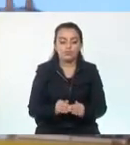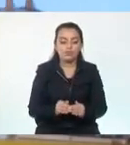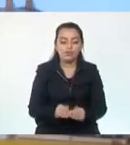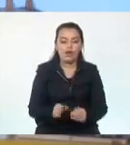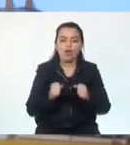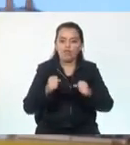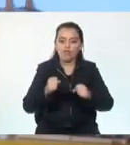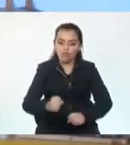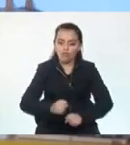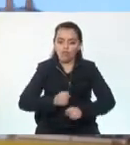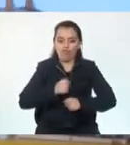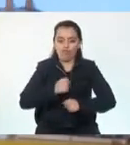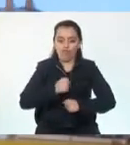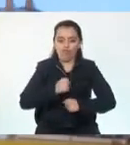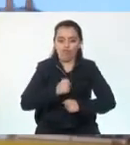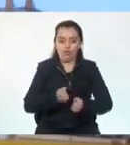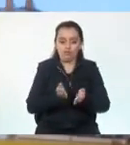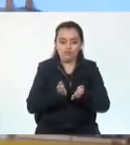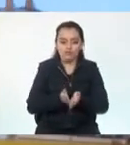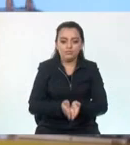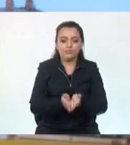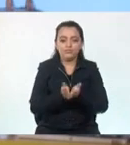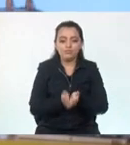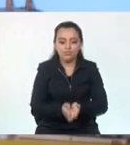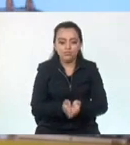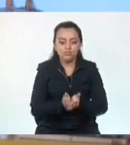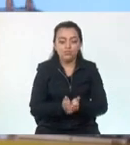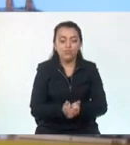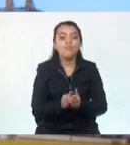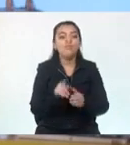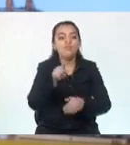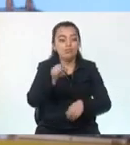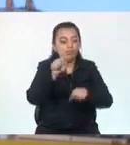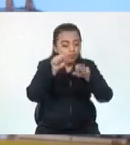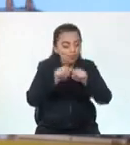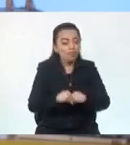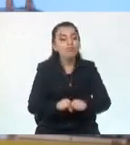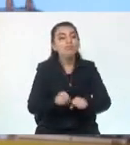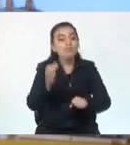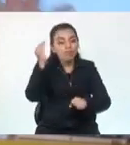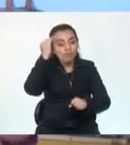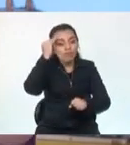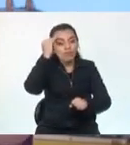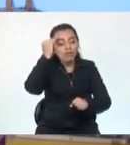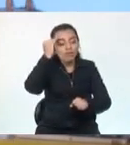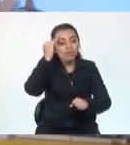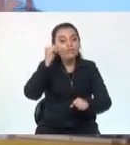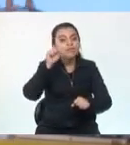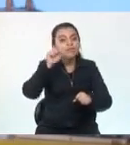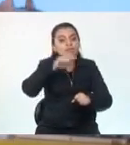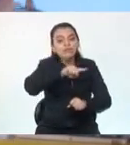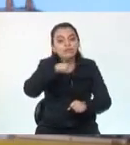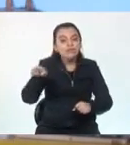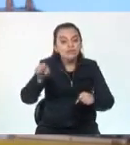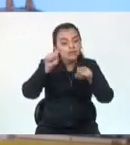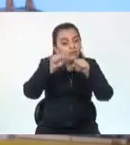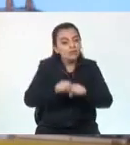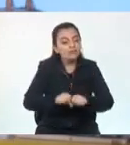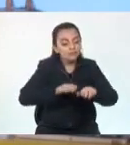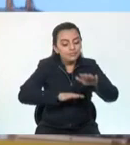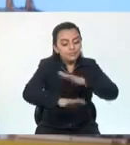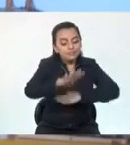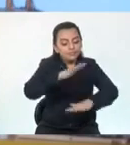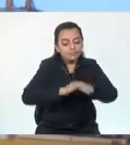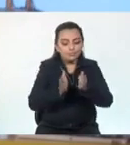que a diario los utiliza para poder hacer sus recorridos en alta mar. La Fuerza Aérea para poder